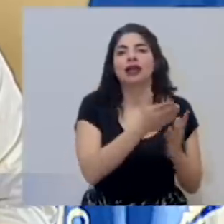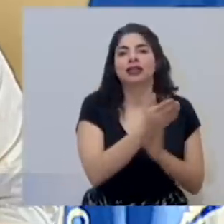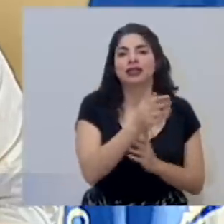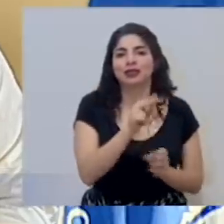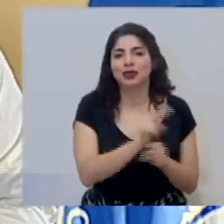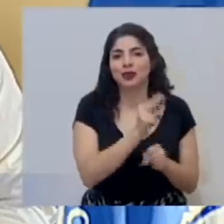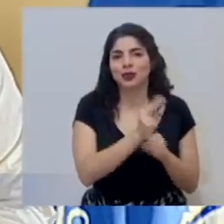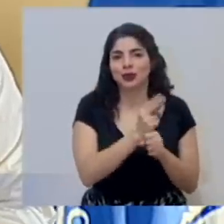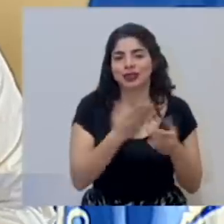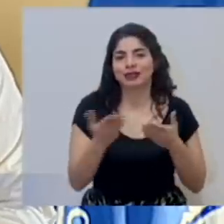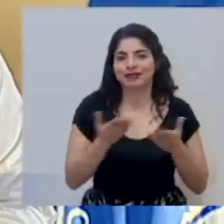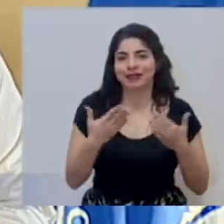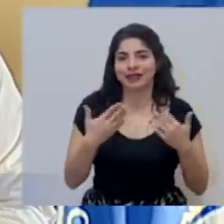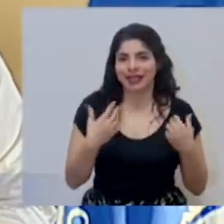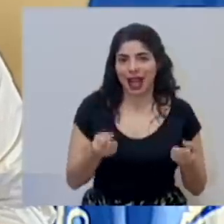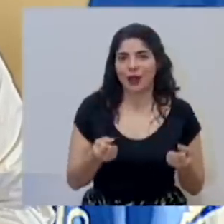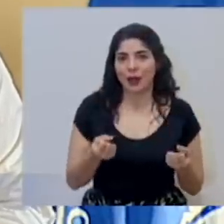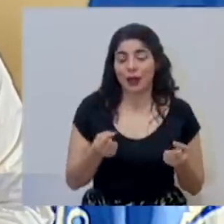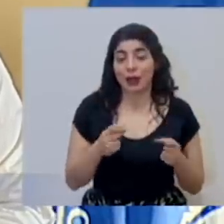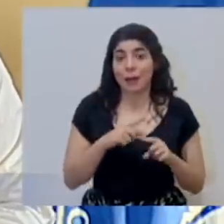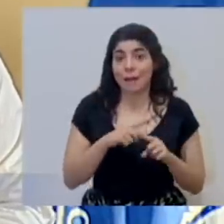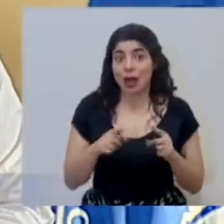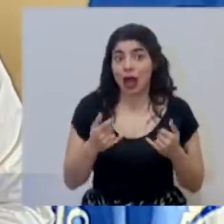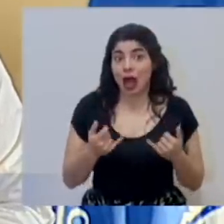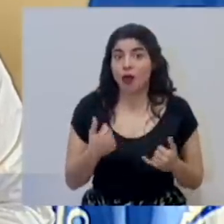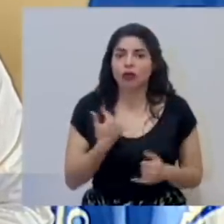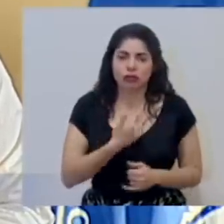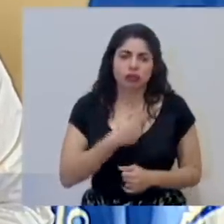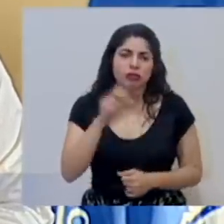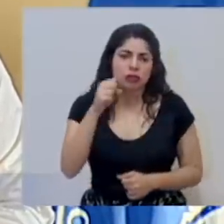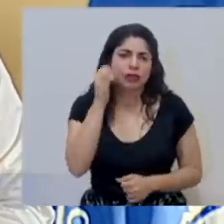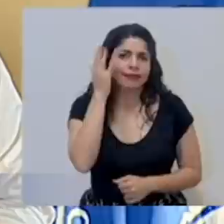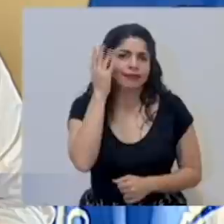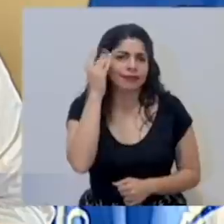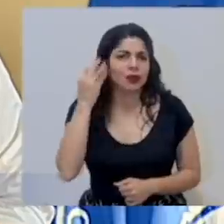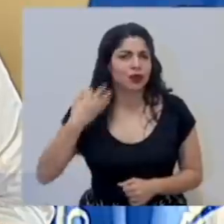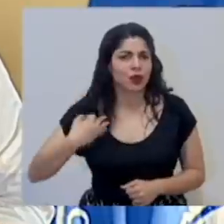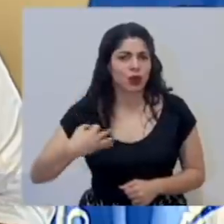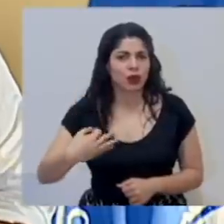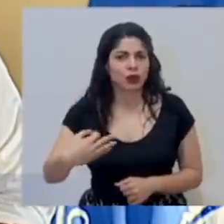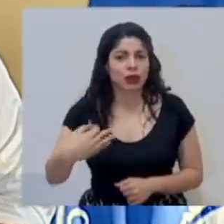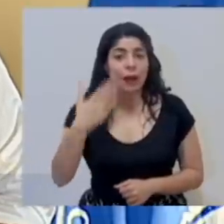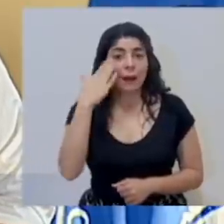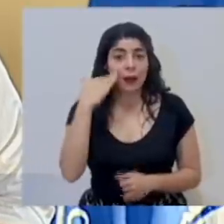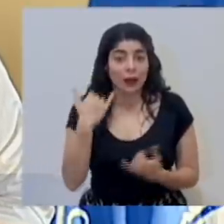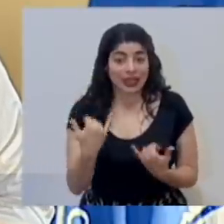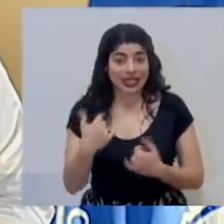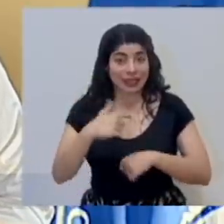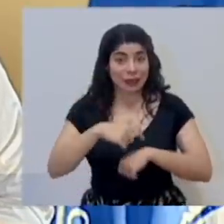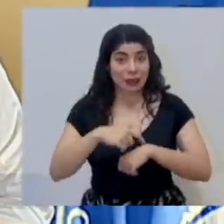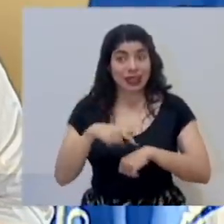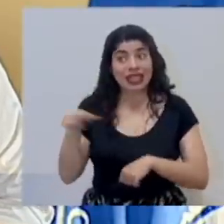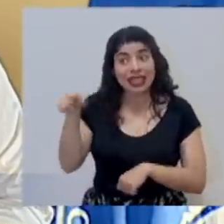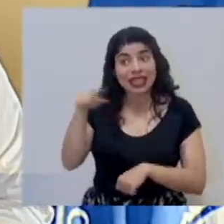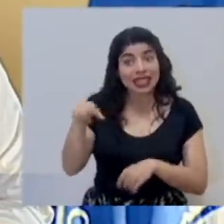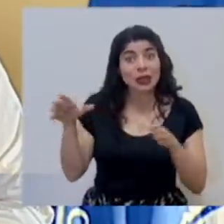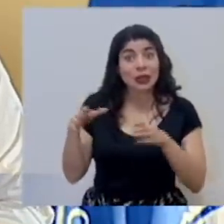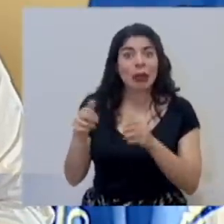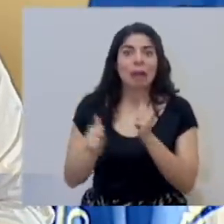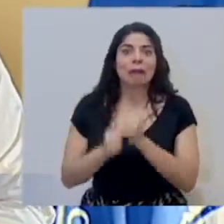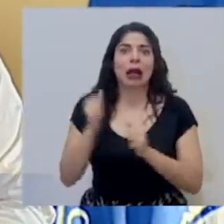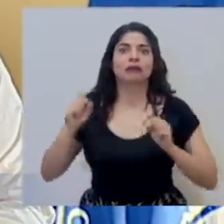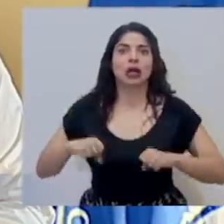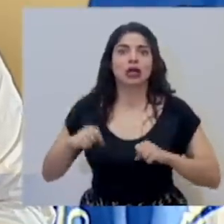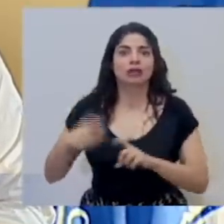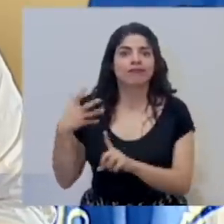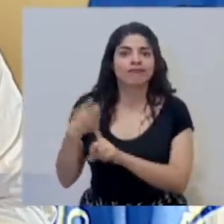de salud. Pero eso es una preocupación, una preocupación diaria, porque en estos momentos es la población que se puede ver